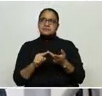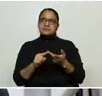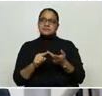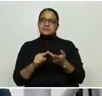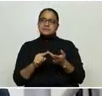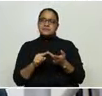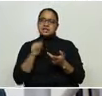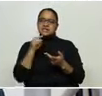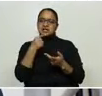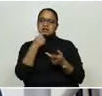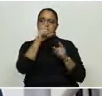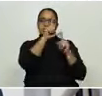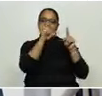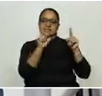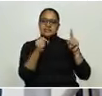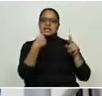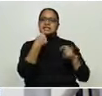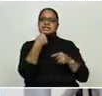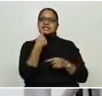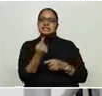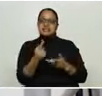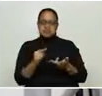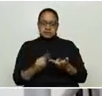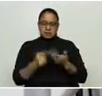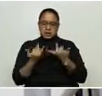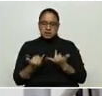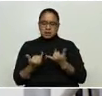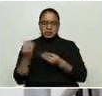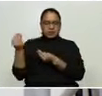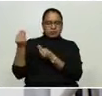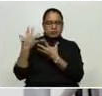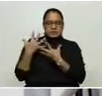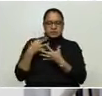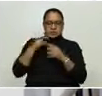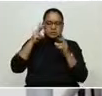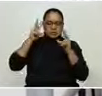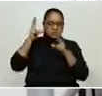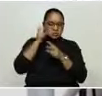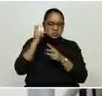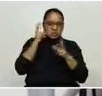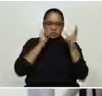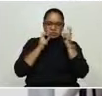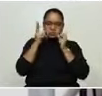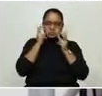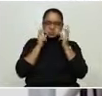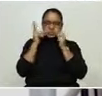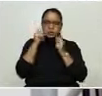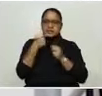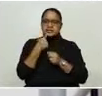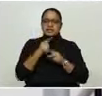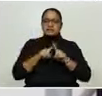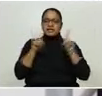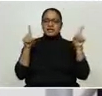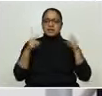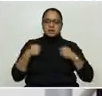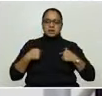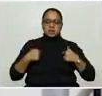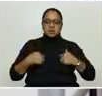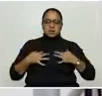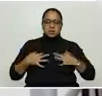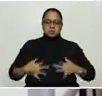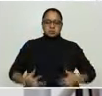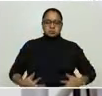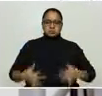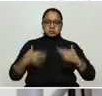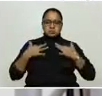este estudio italiano que se está haciendo desde hace varios días? Que el pulmón lo que tiene es que se inflama. Entonces